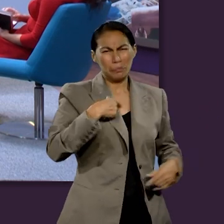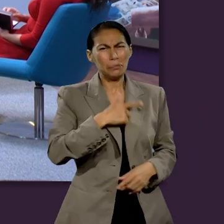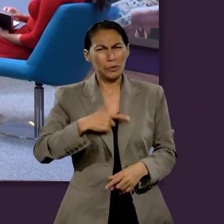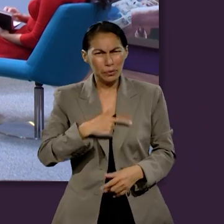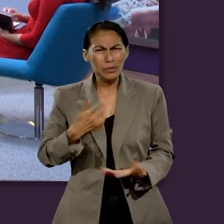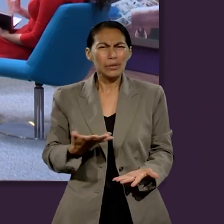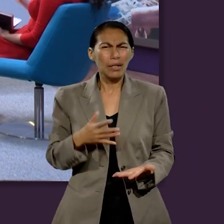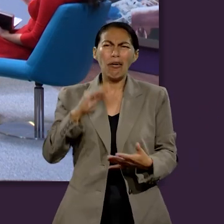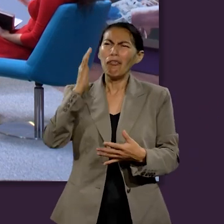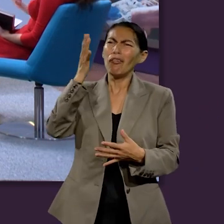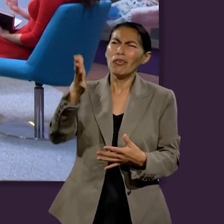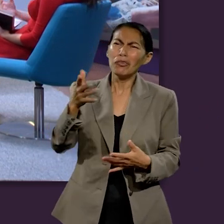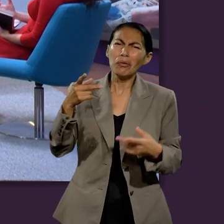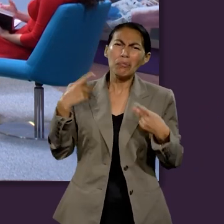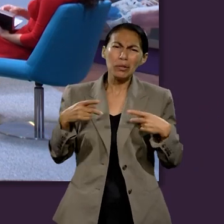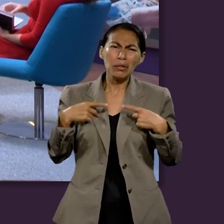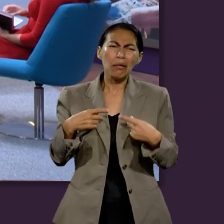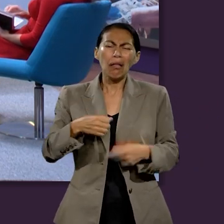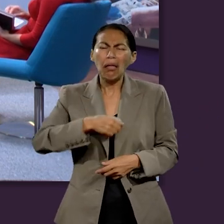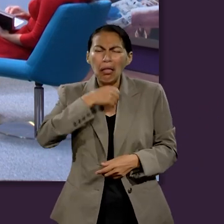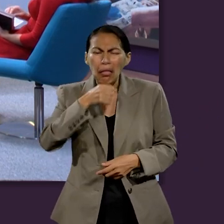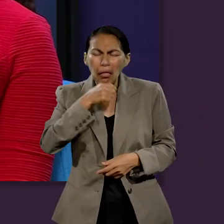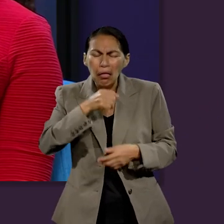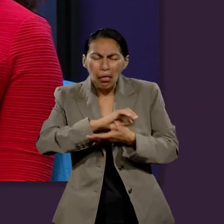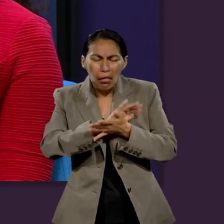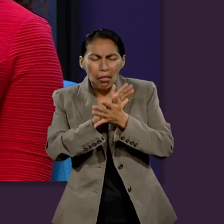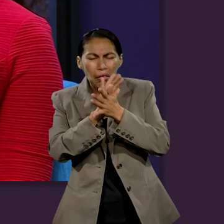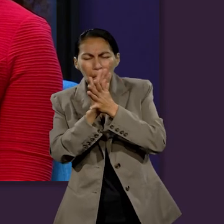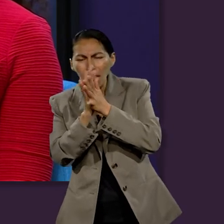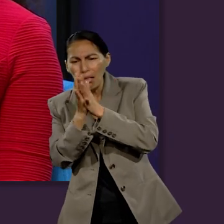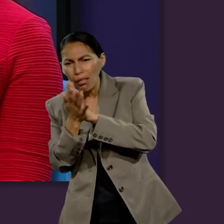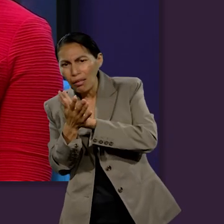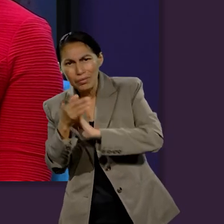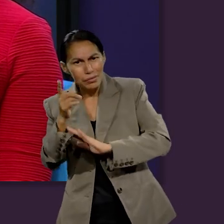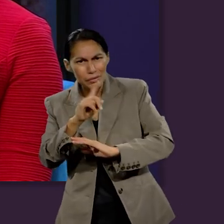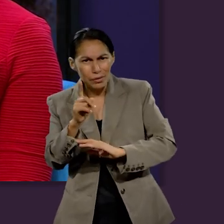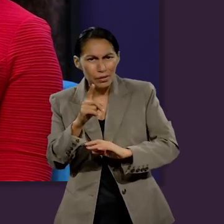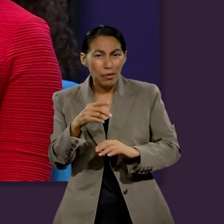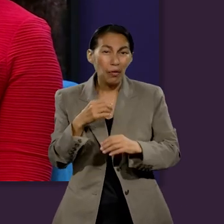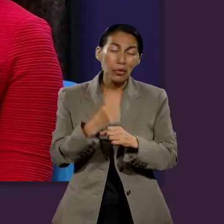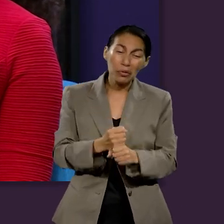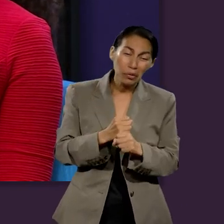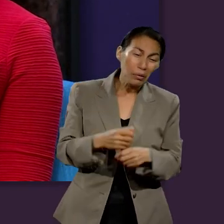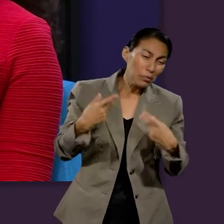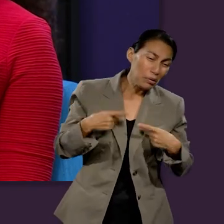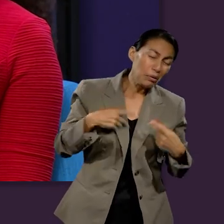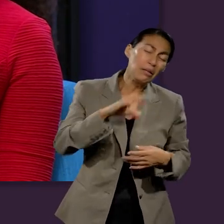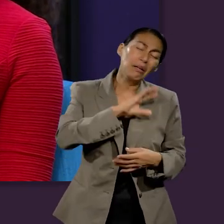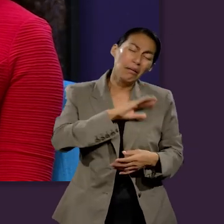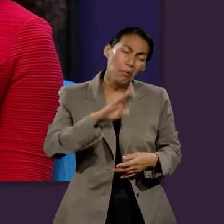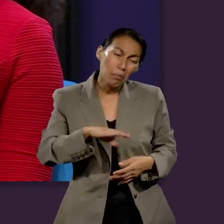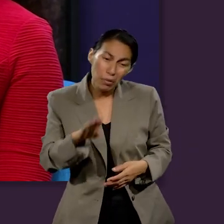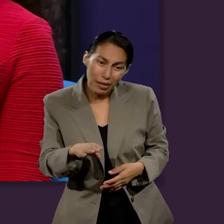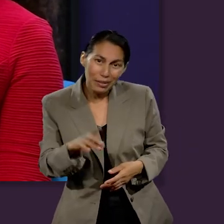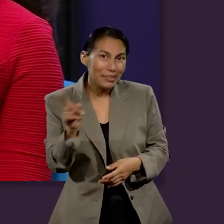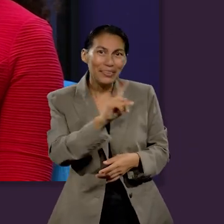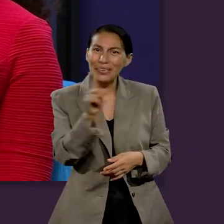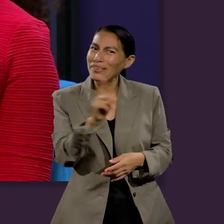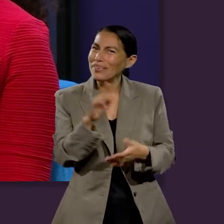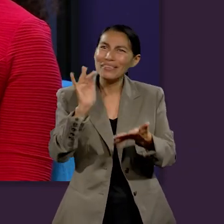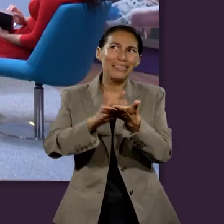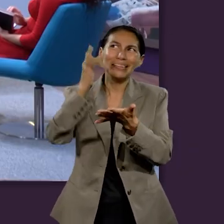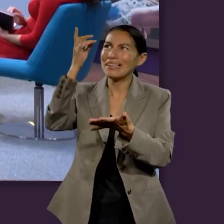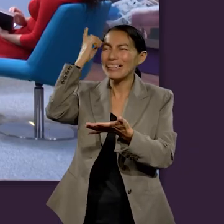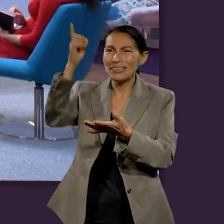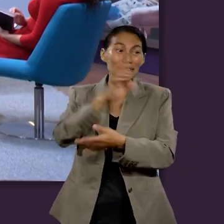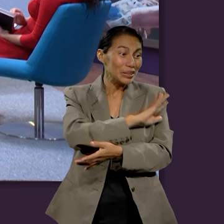algún ser querido, por ver cómo nos vamos envejeciendo. Realmente ese dolor no lo vamos a experimentar más gracias a ese